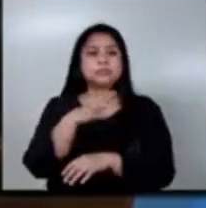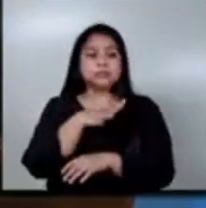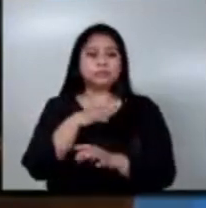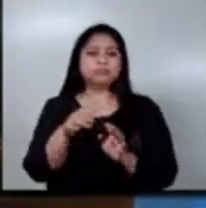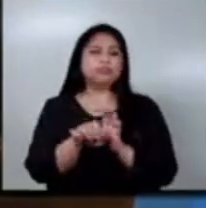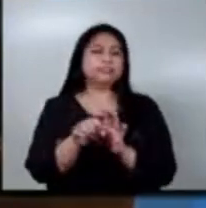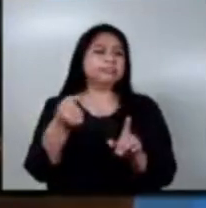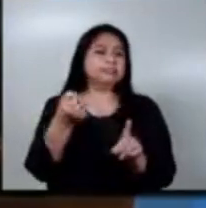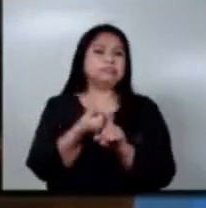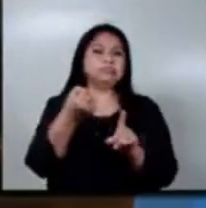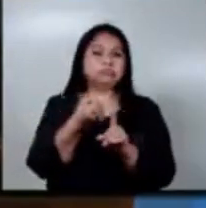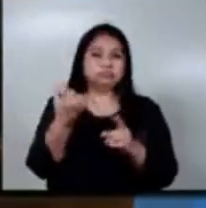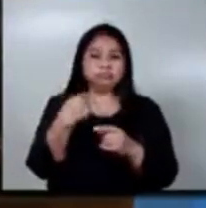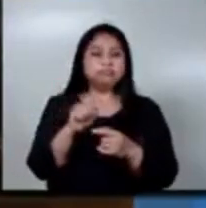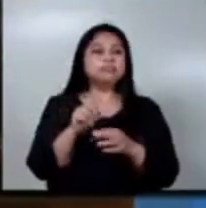para pequeños agricultores.